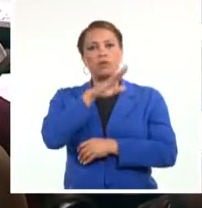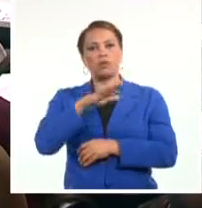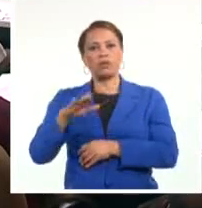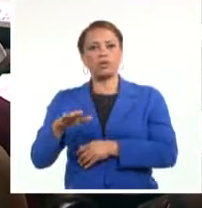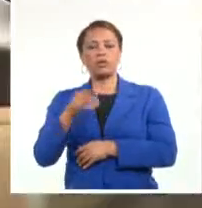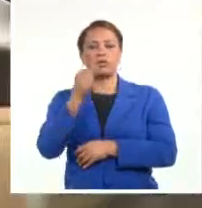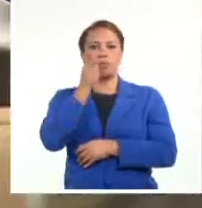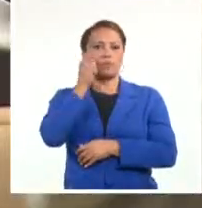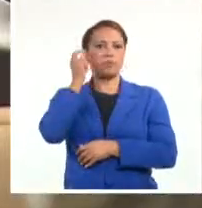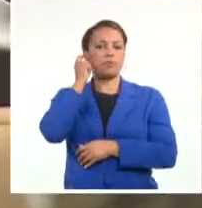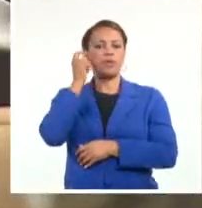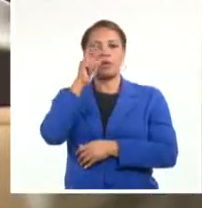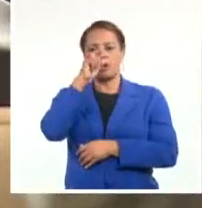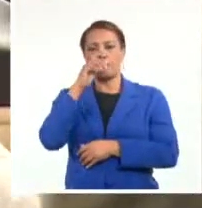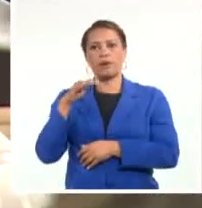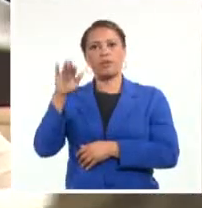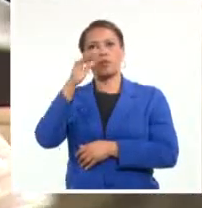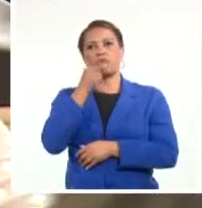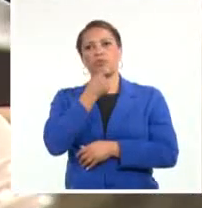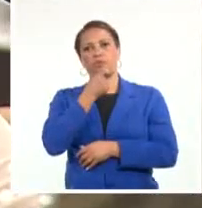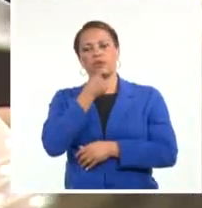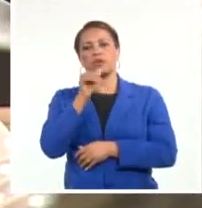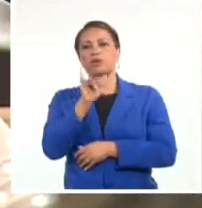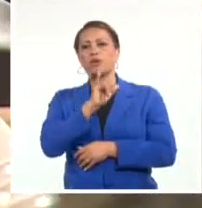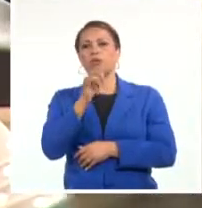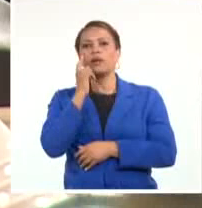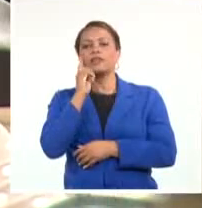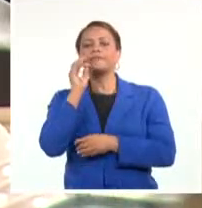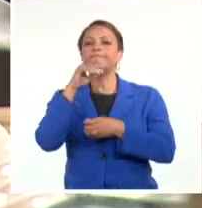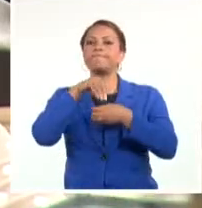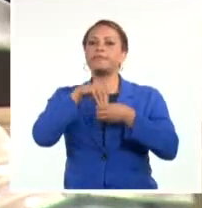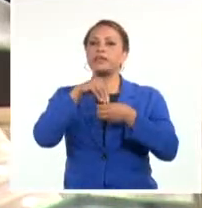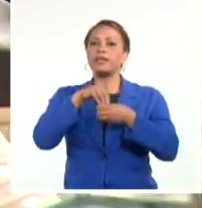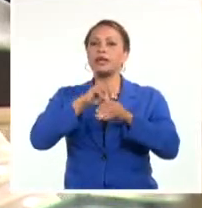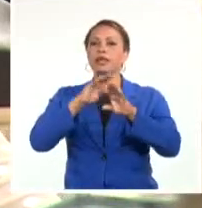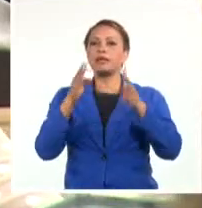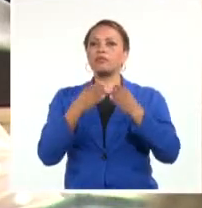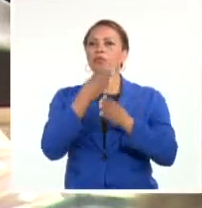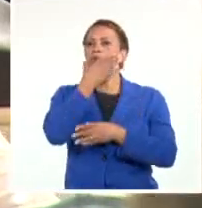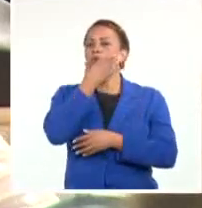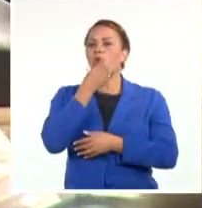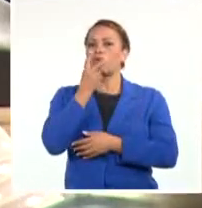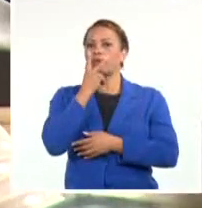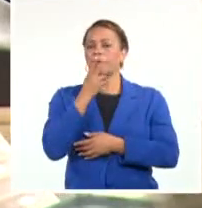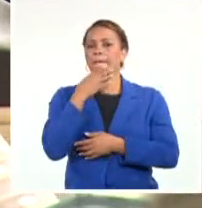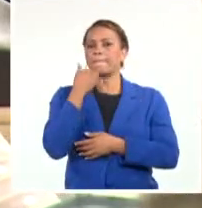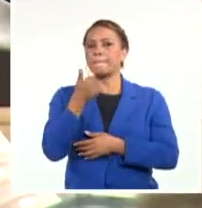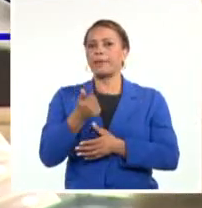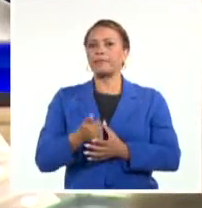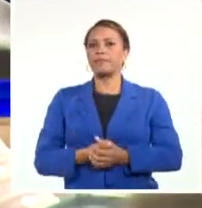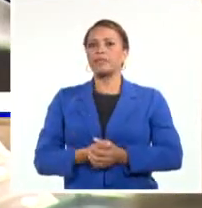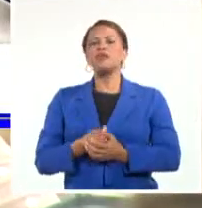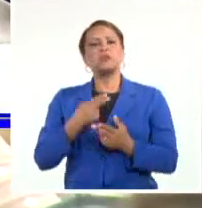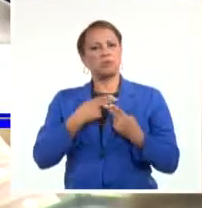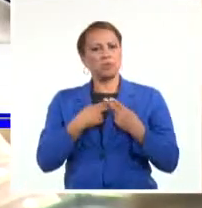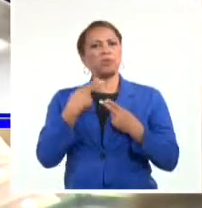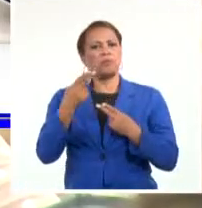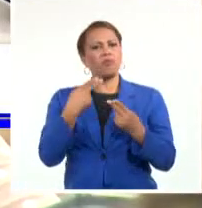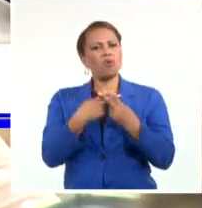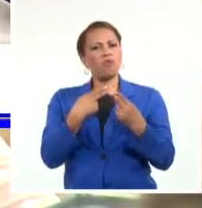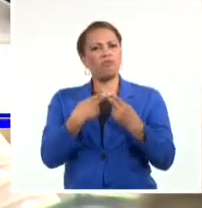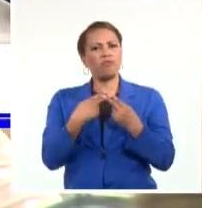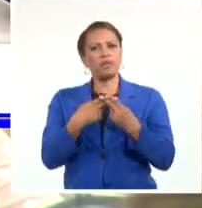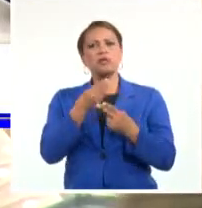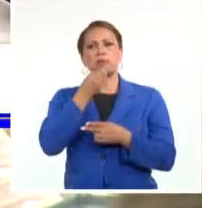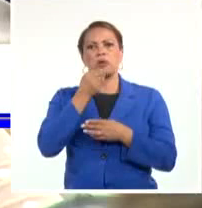los adultos mayores, así como una visión más integral hacia los jóvenes. Tengo mucha esperanza y mucha confianza en cuanto